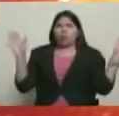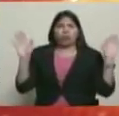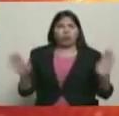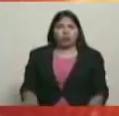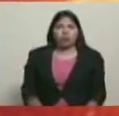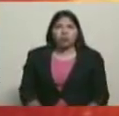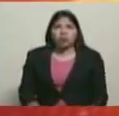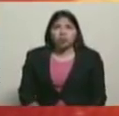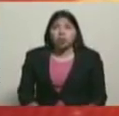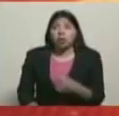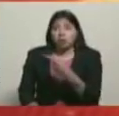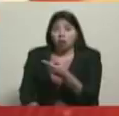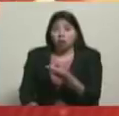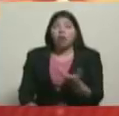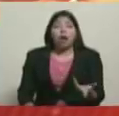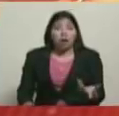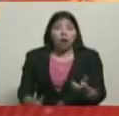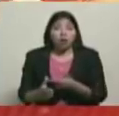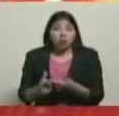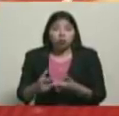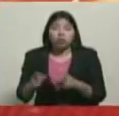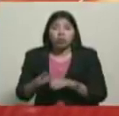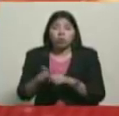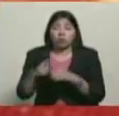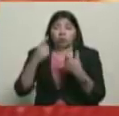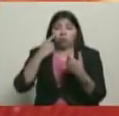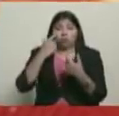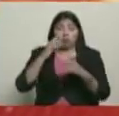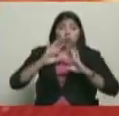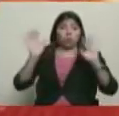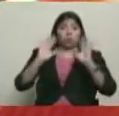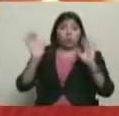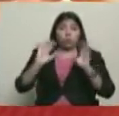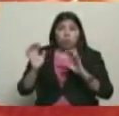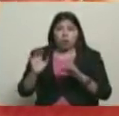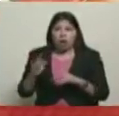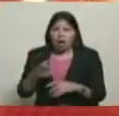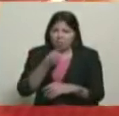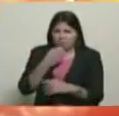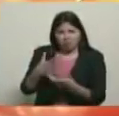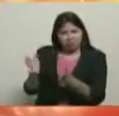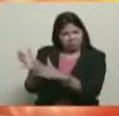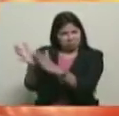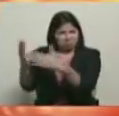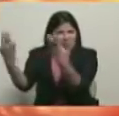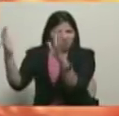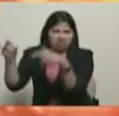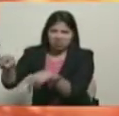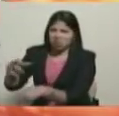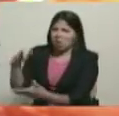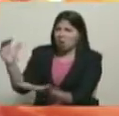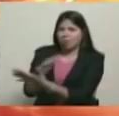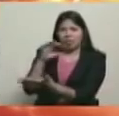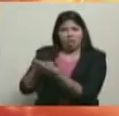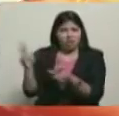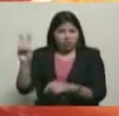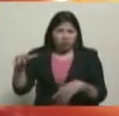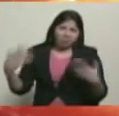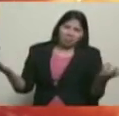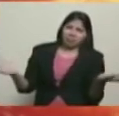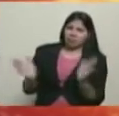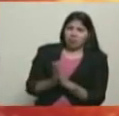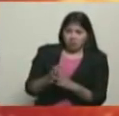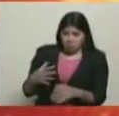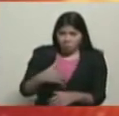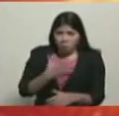¿Qué generan? Una alarma. Una alarma. Un golpe de Estado en Venezuela. Qué bonito les queda. ¿Lograron los objetivos? No lo lograron. No lo